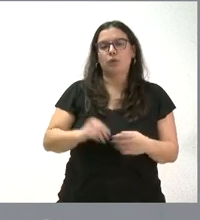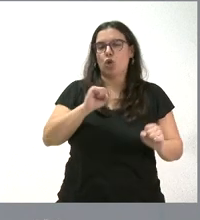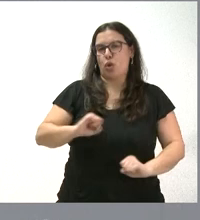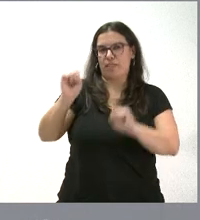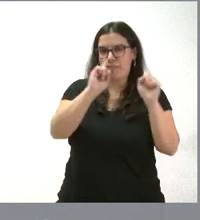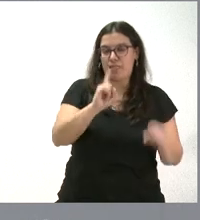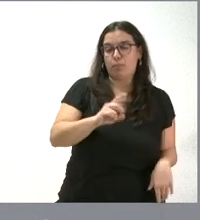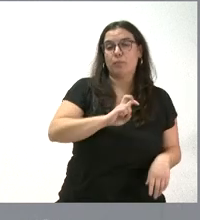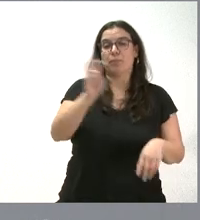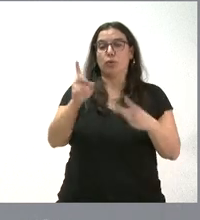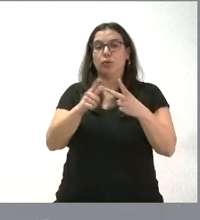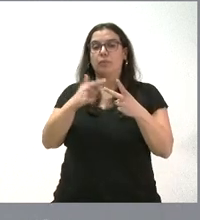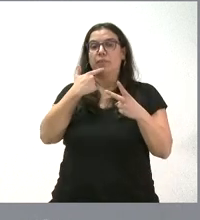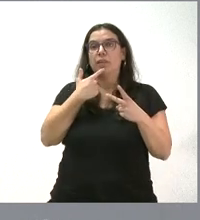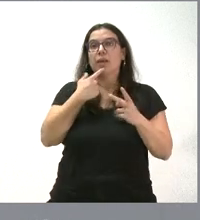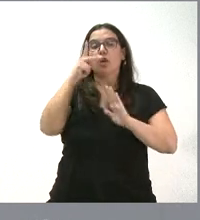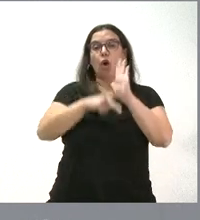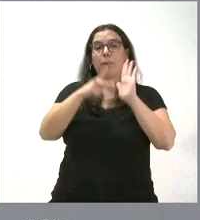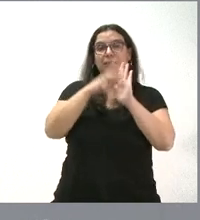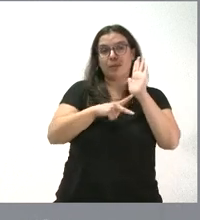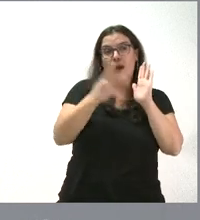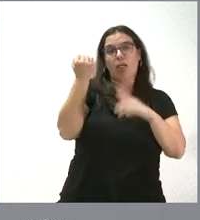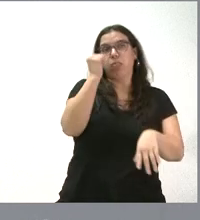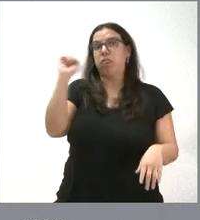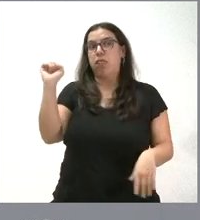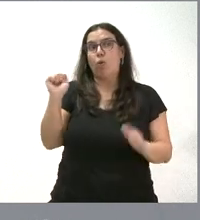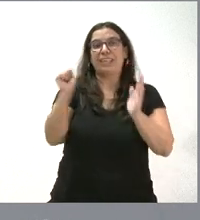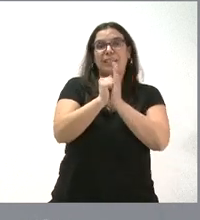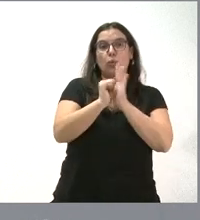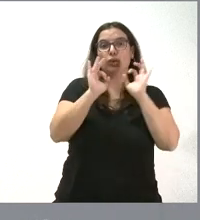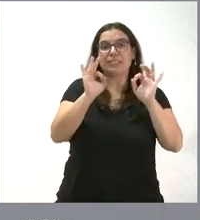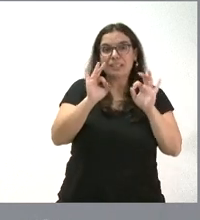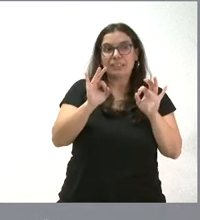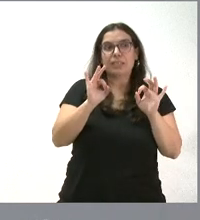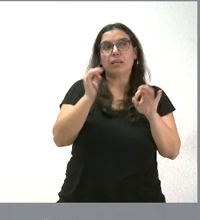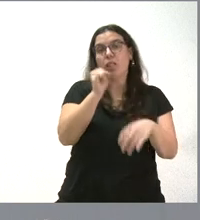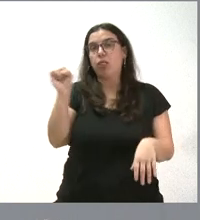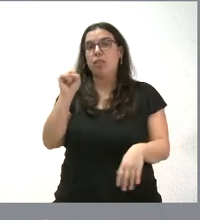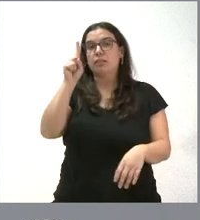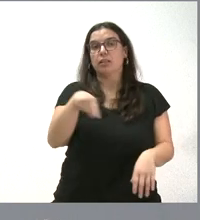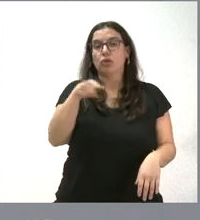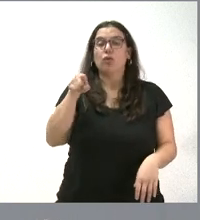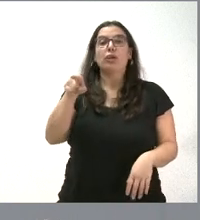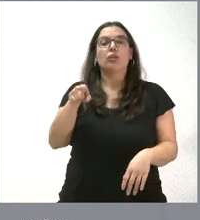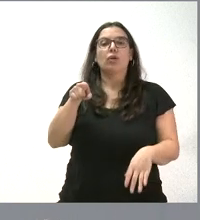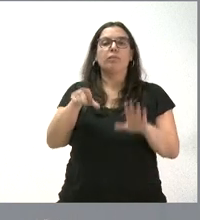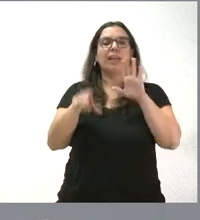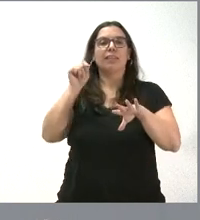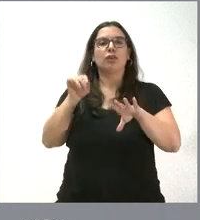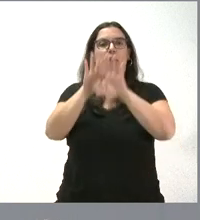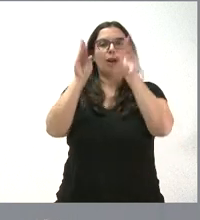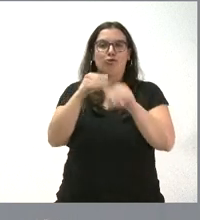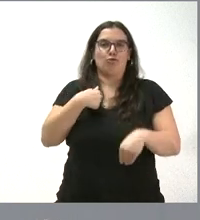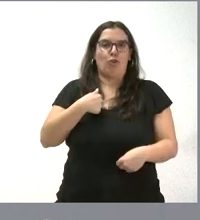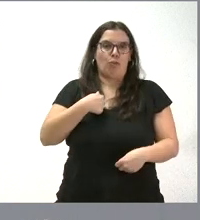que usted plantea es si alguien pudiera haber incumplido la norma o algún artículo concreto de alguna norma vigente. Lógicamente, esto es quien tiene que determinarlo. No soy yo